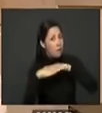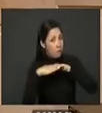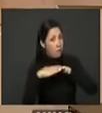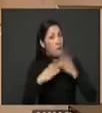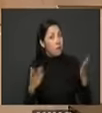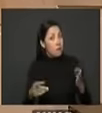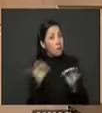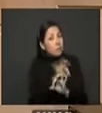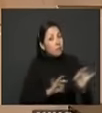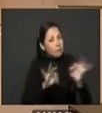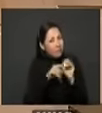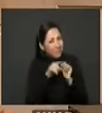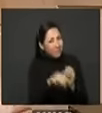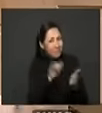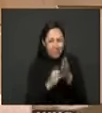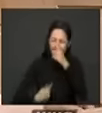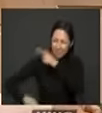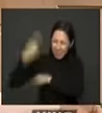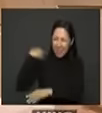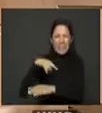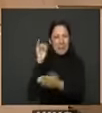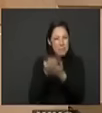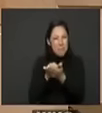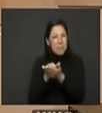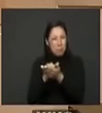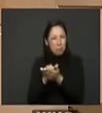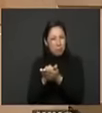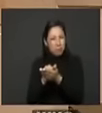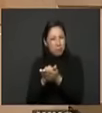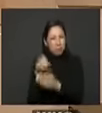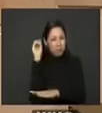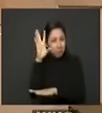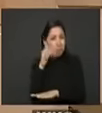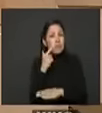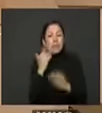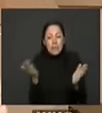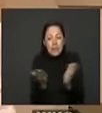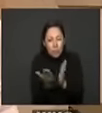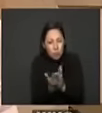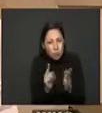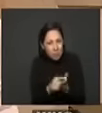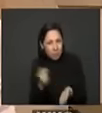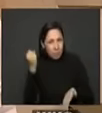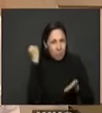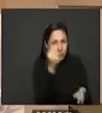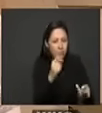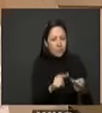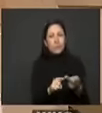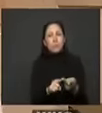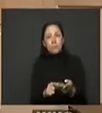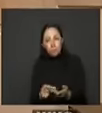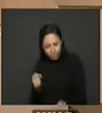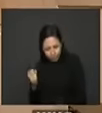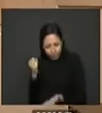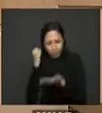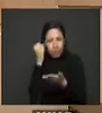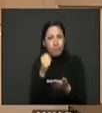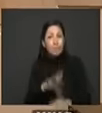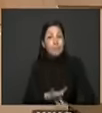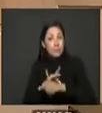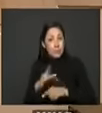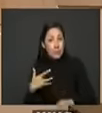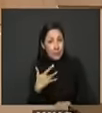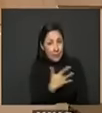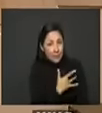explicar frente a este congreso en el debate pasado están las inversiones en salud están las inversiones en técnico